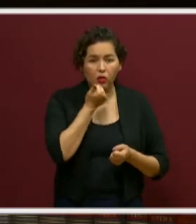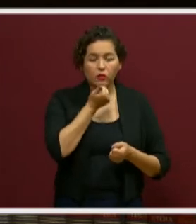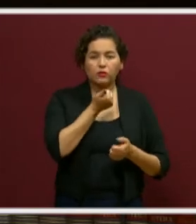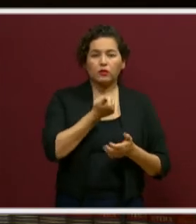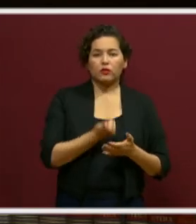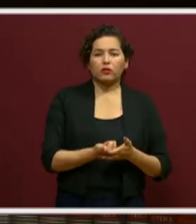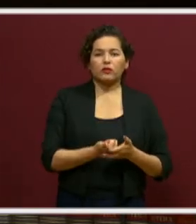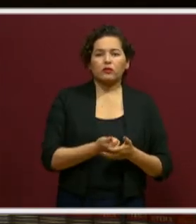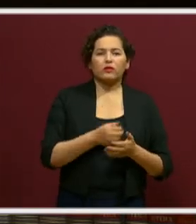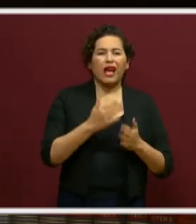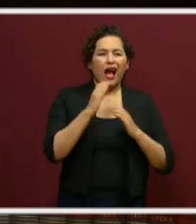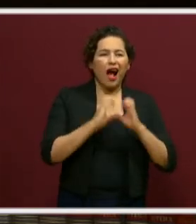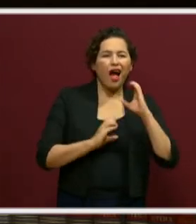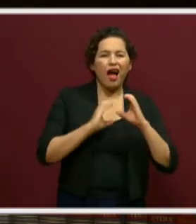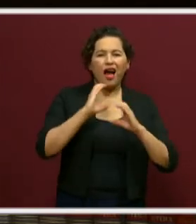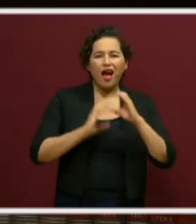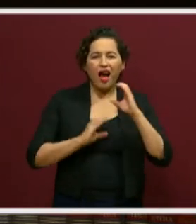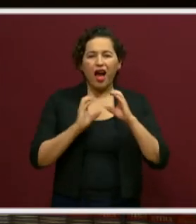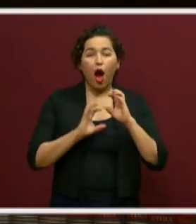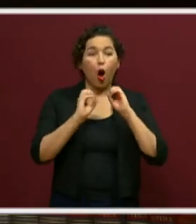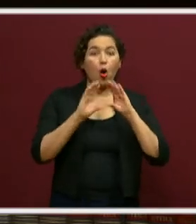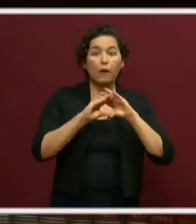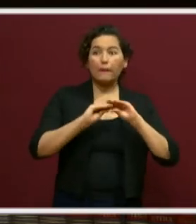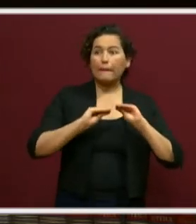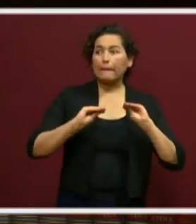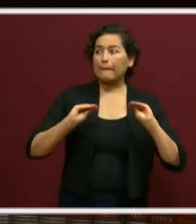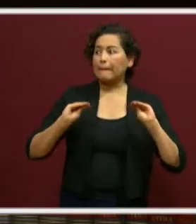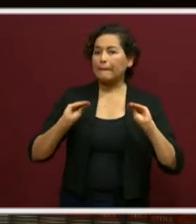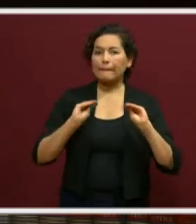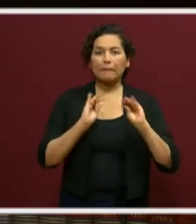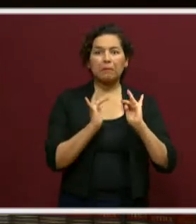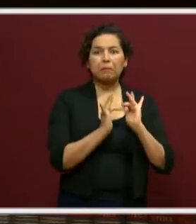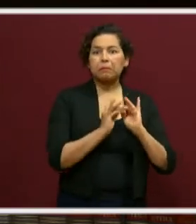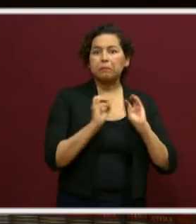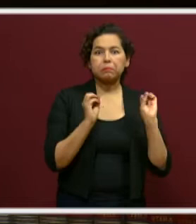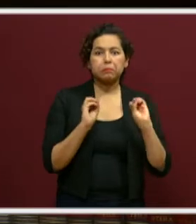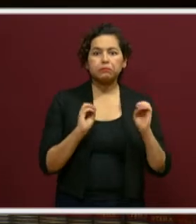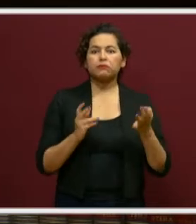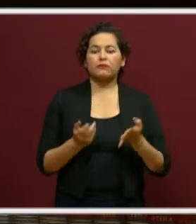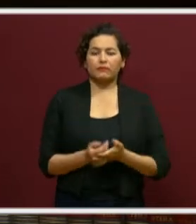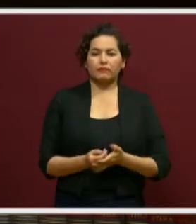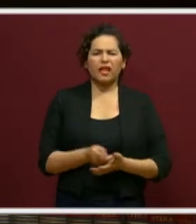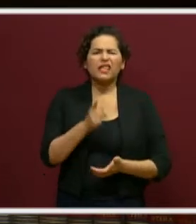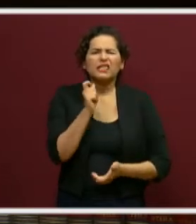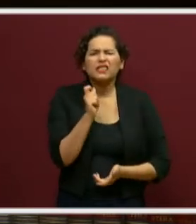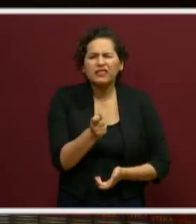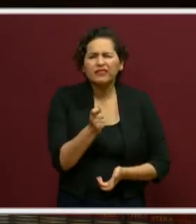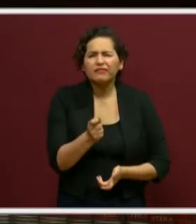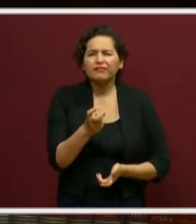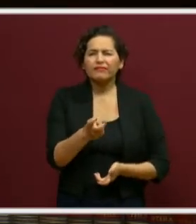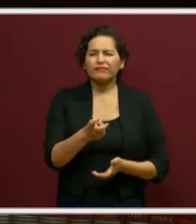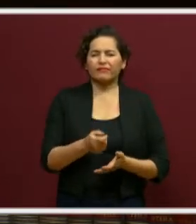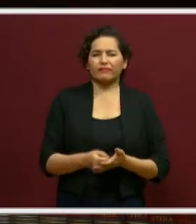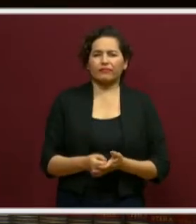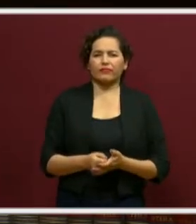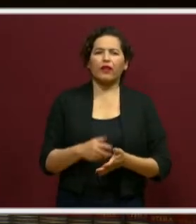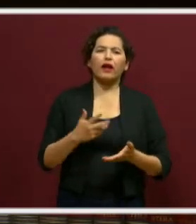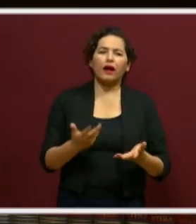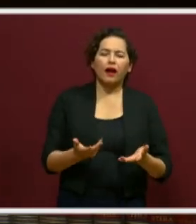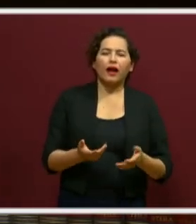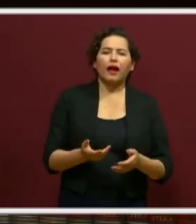o ninguna comunicación. ¿Qué representa esto? Representa haber puesto atención